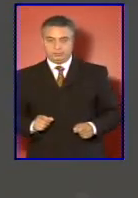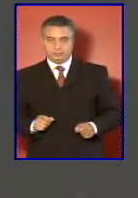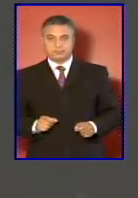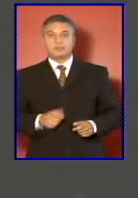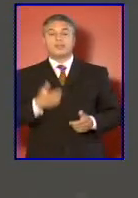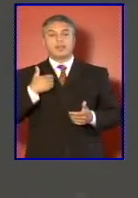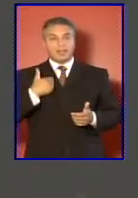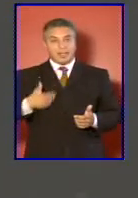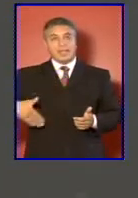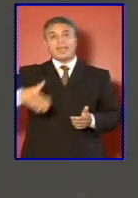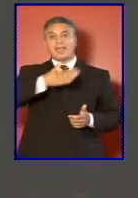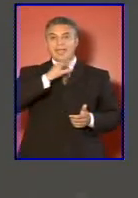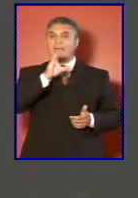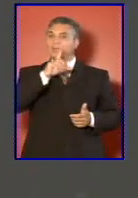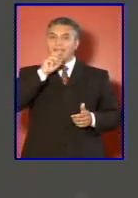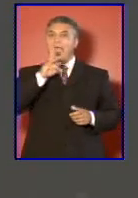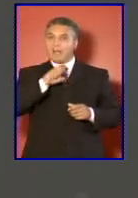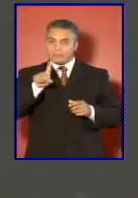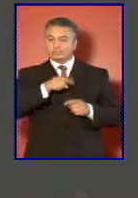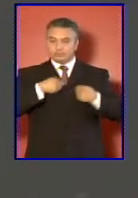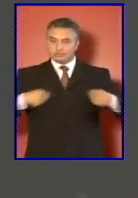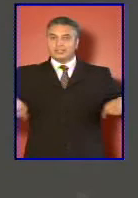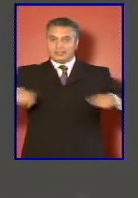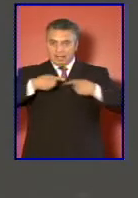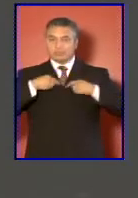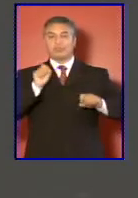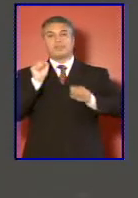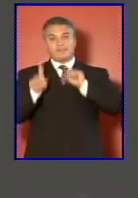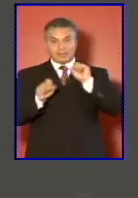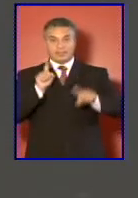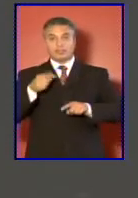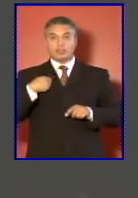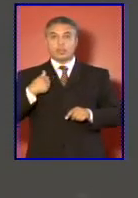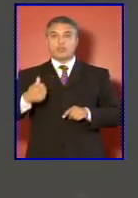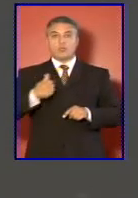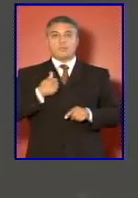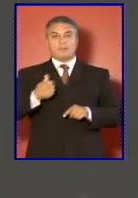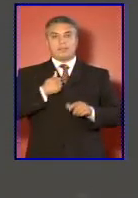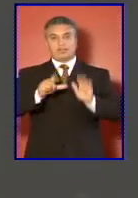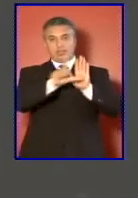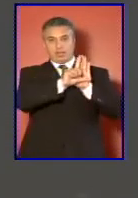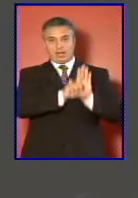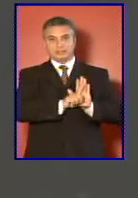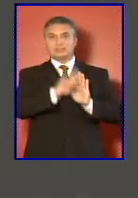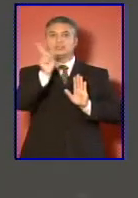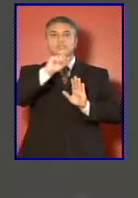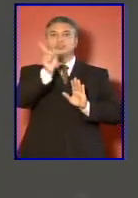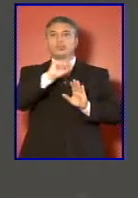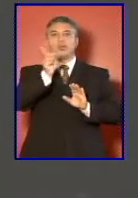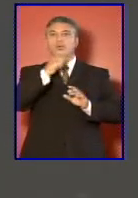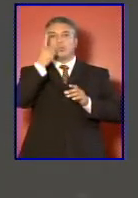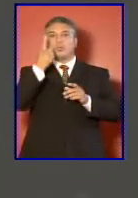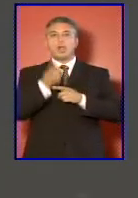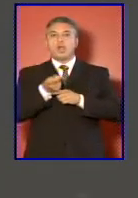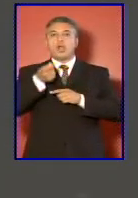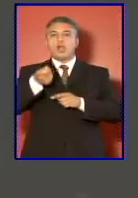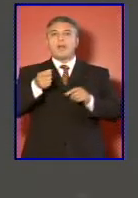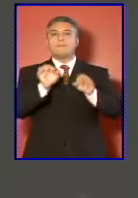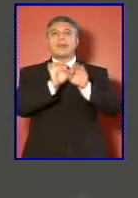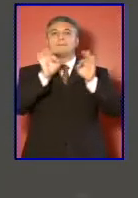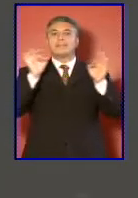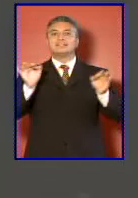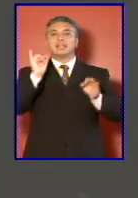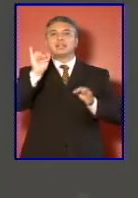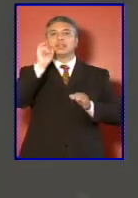estamos defendiendo el cumplimiento de las leyes y no una compra especial particular